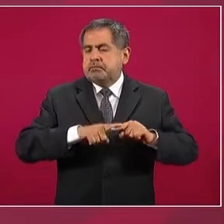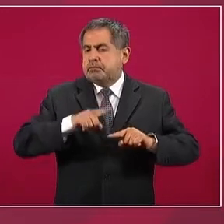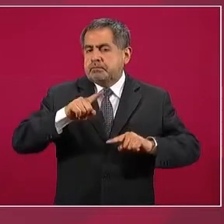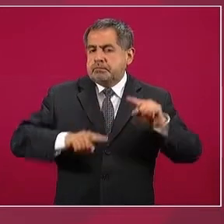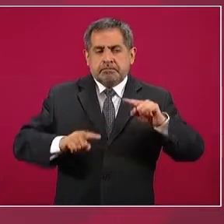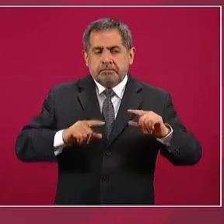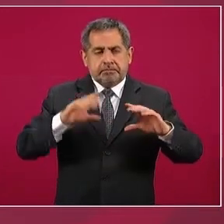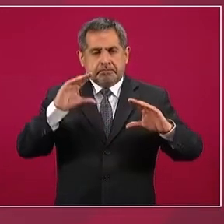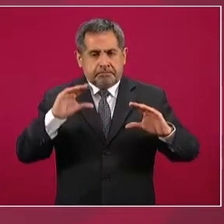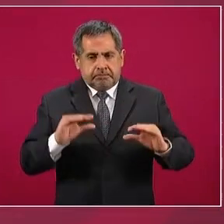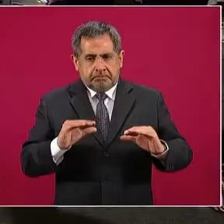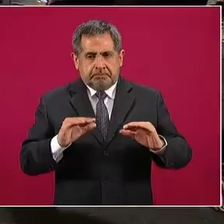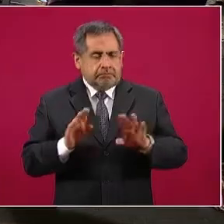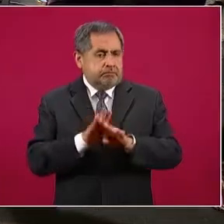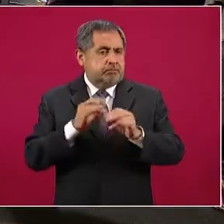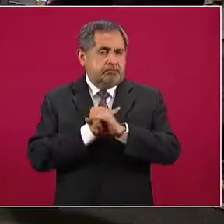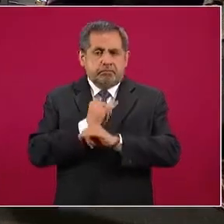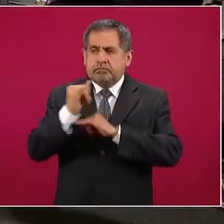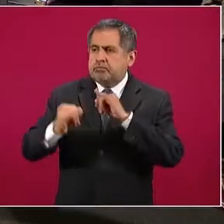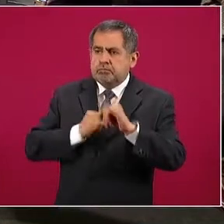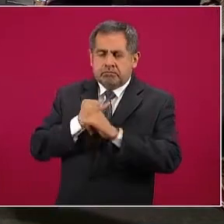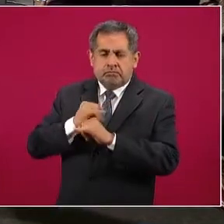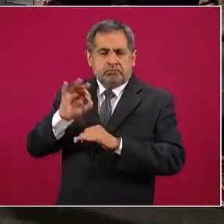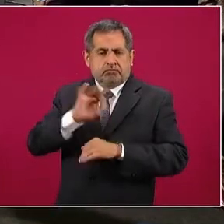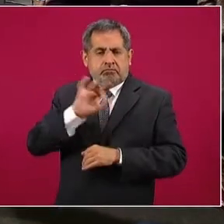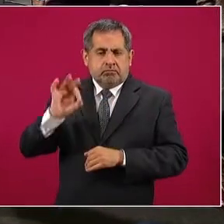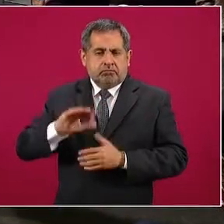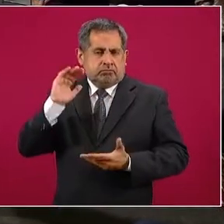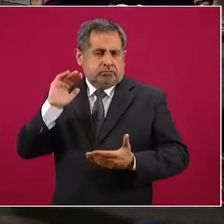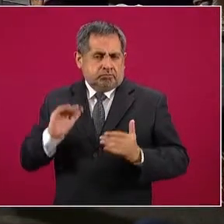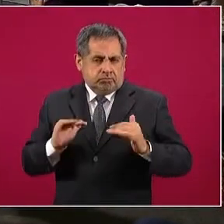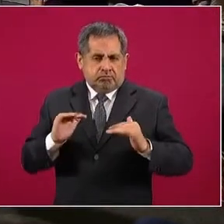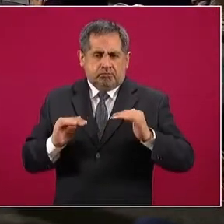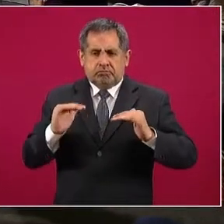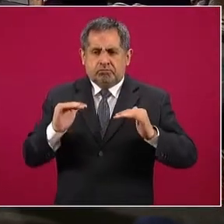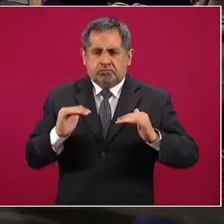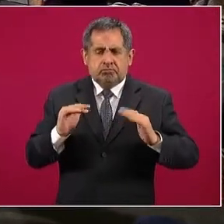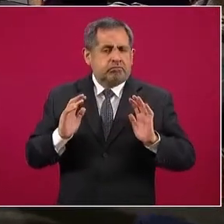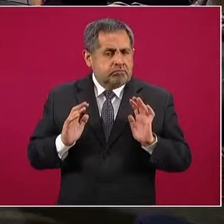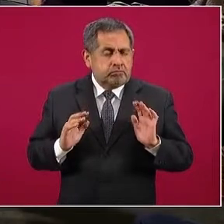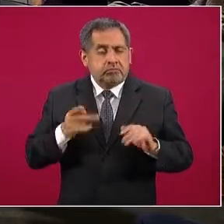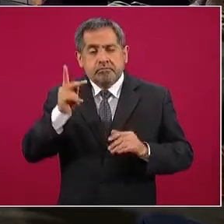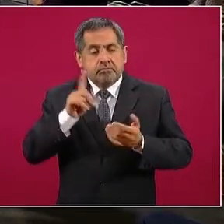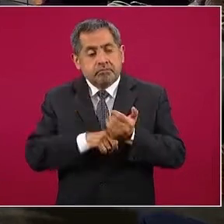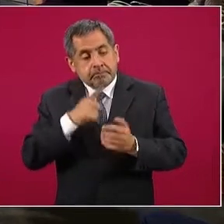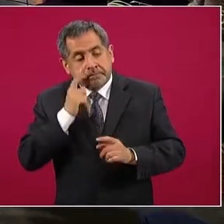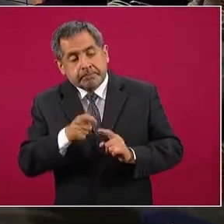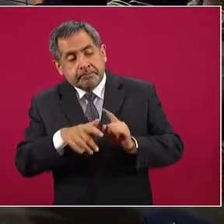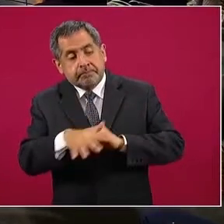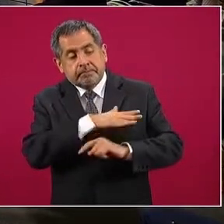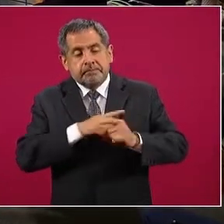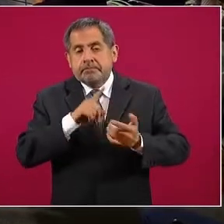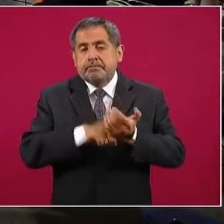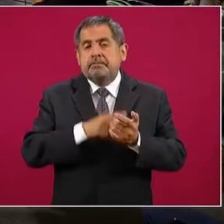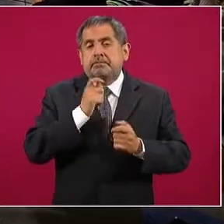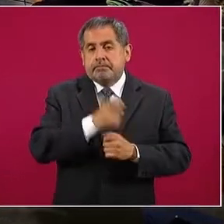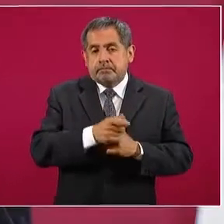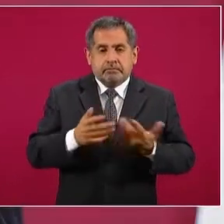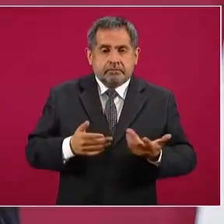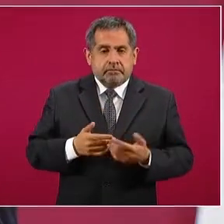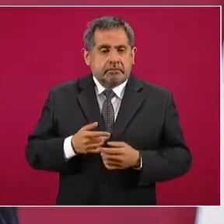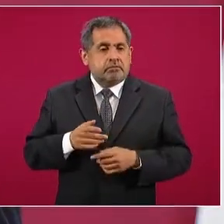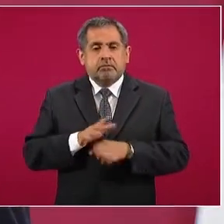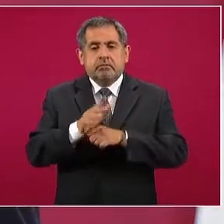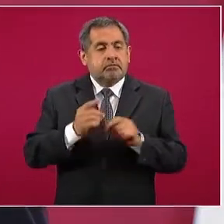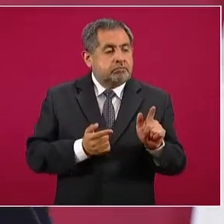a estándares internacionales, pero tomando en cuenta lo que se cobra de